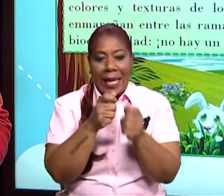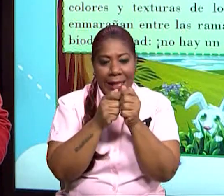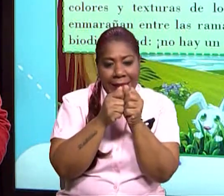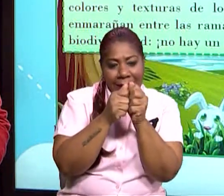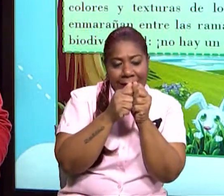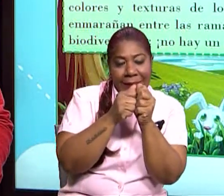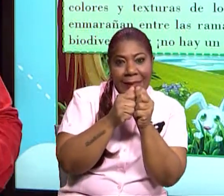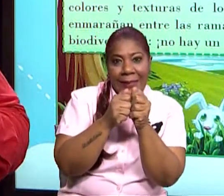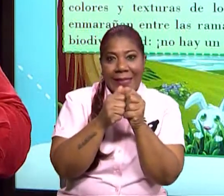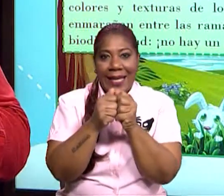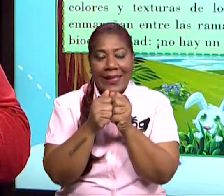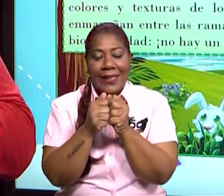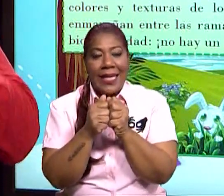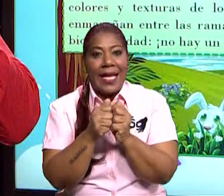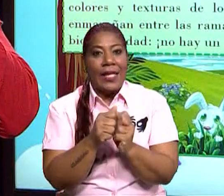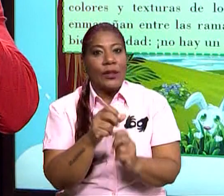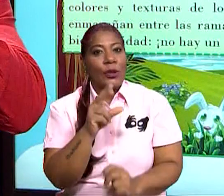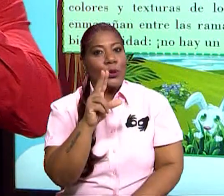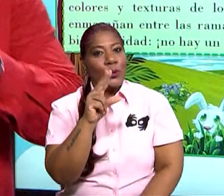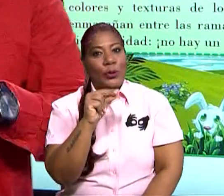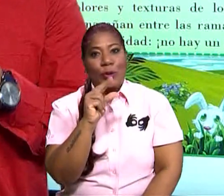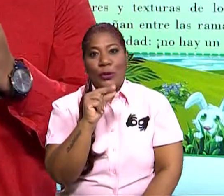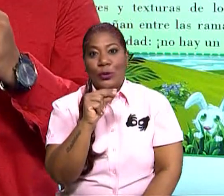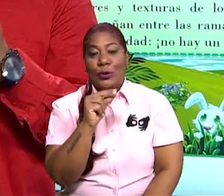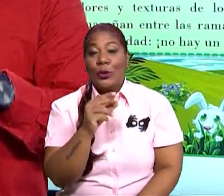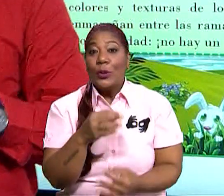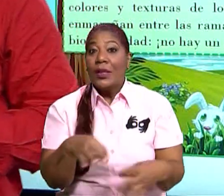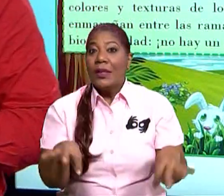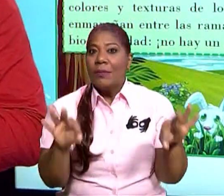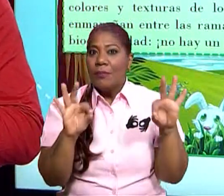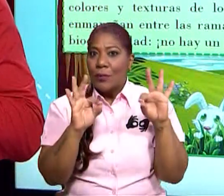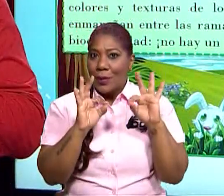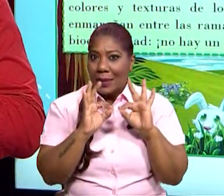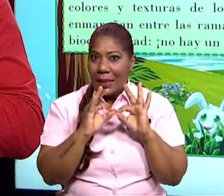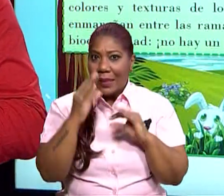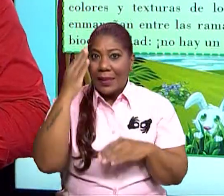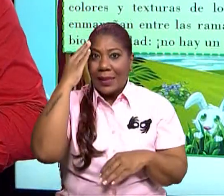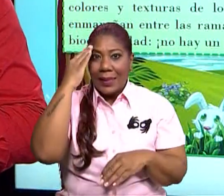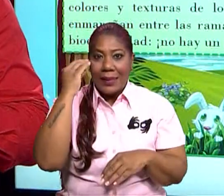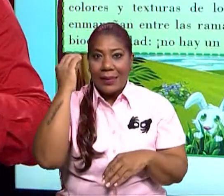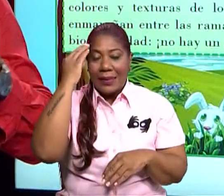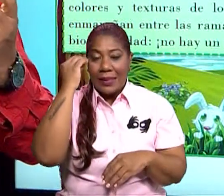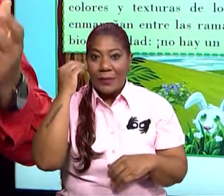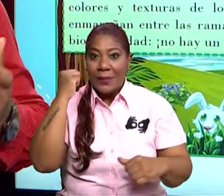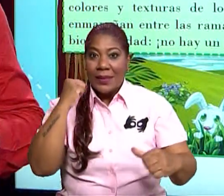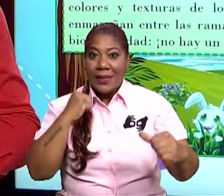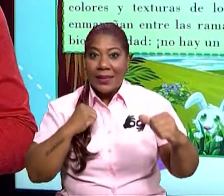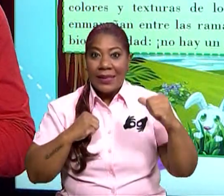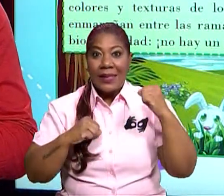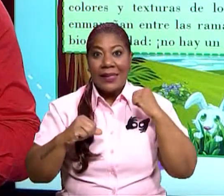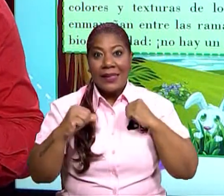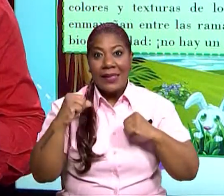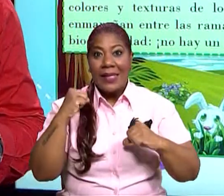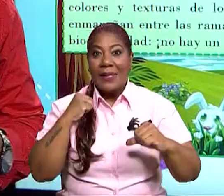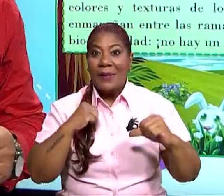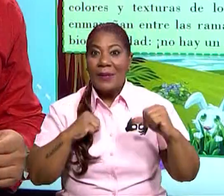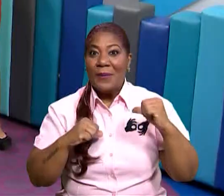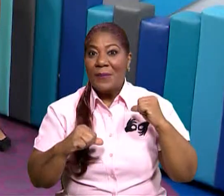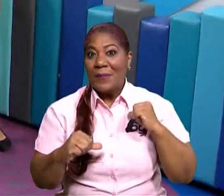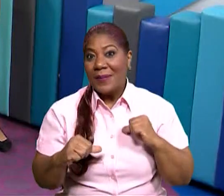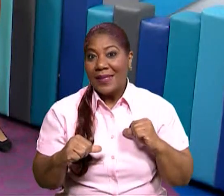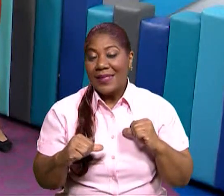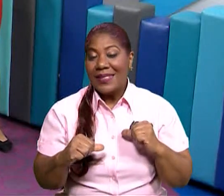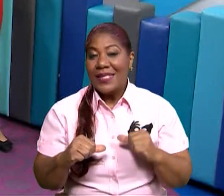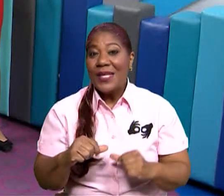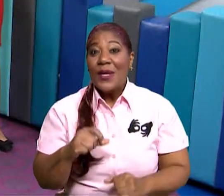bacalao. Que te agarras el celular de patada, chateando y todo lo demás, ¿verdad? No, ajá, no hay señal, dice por